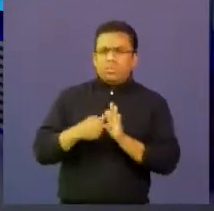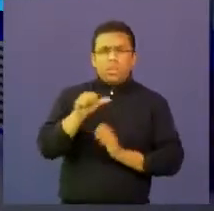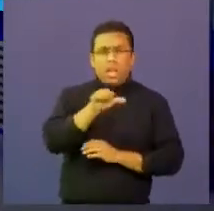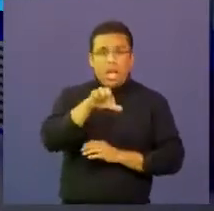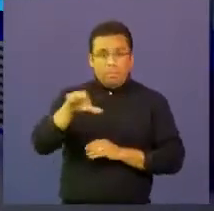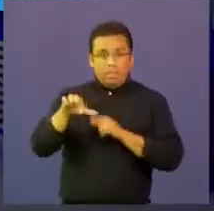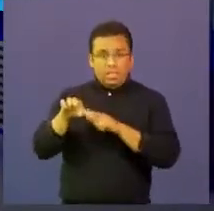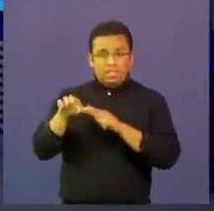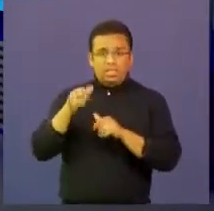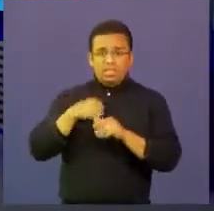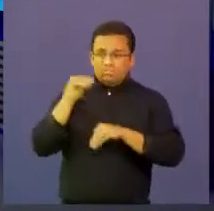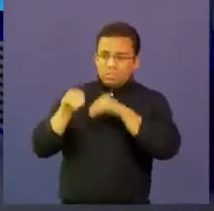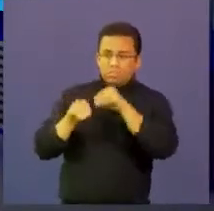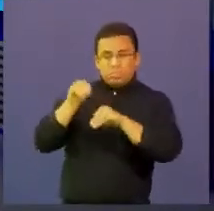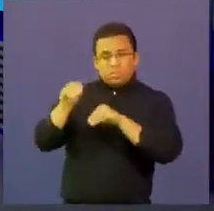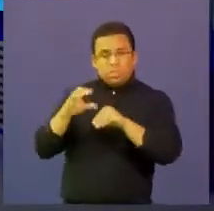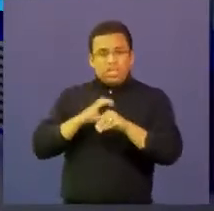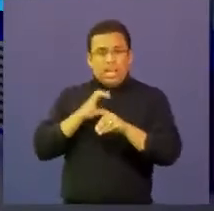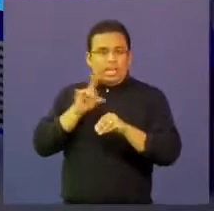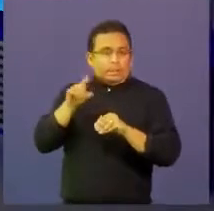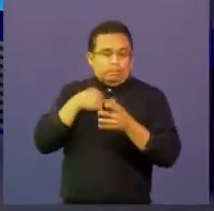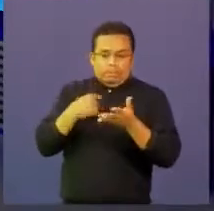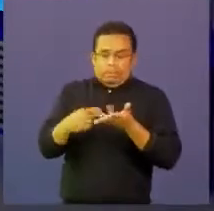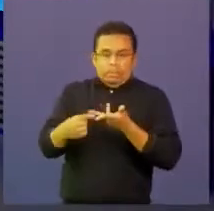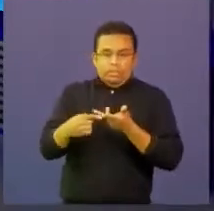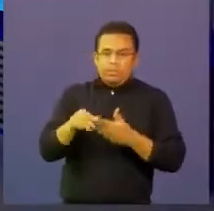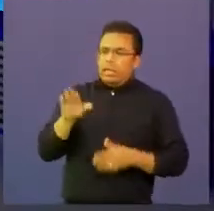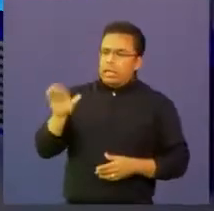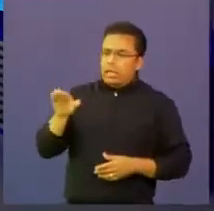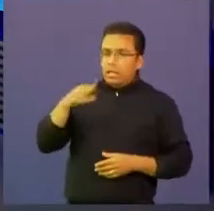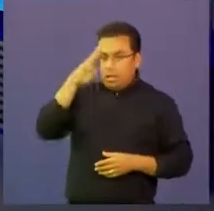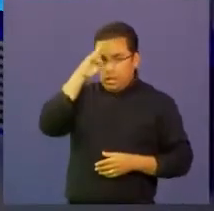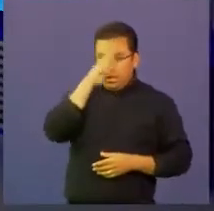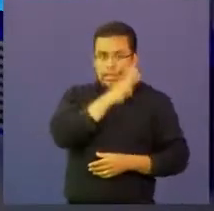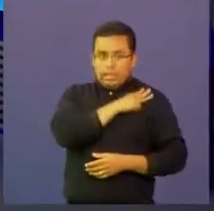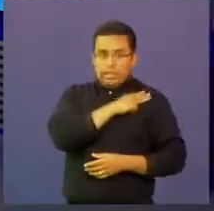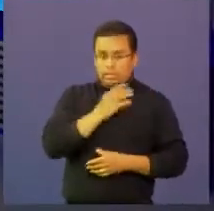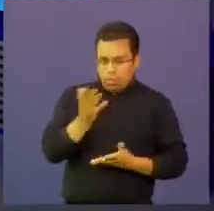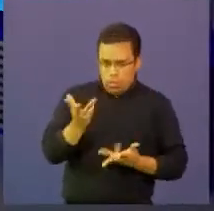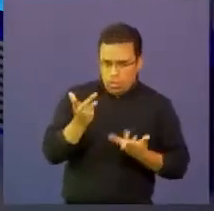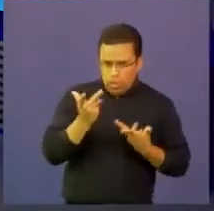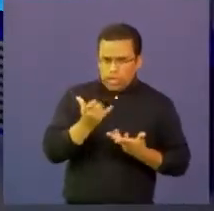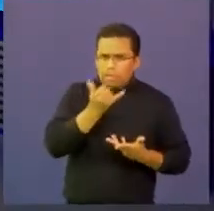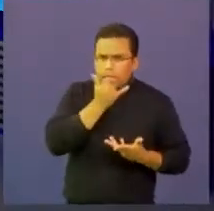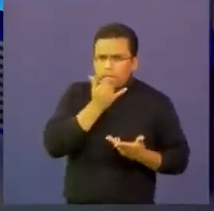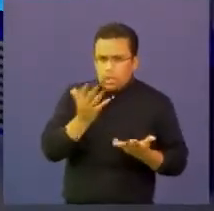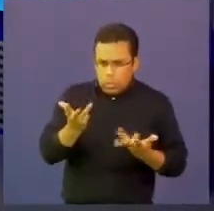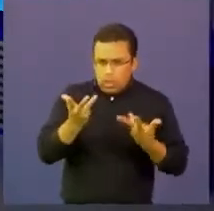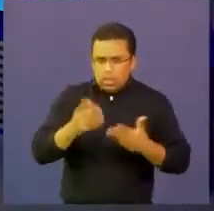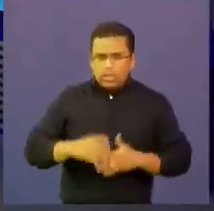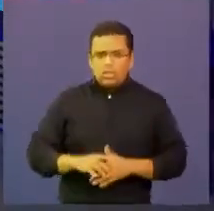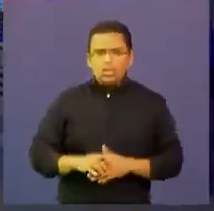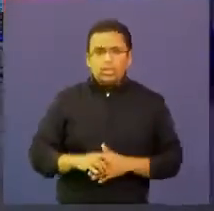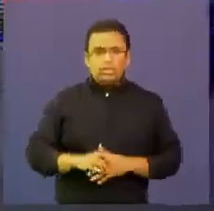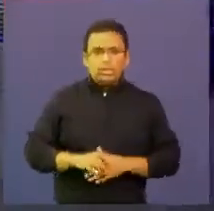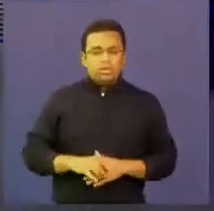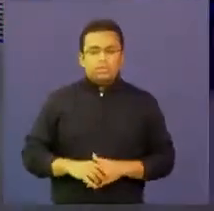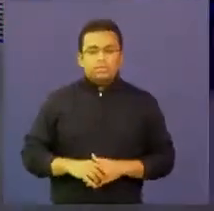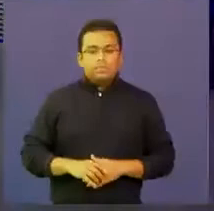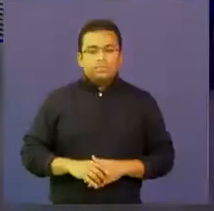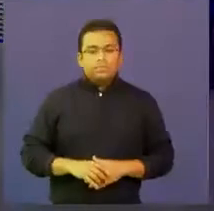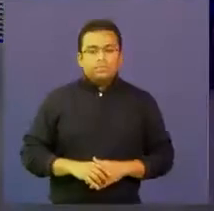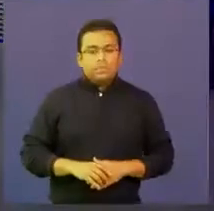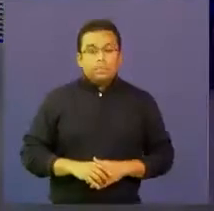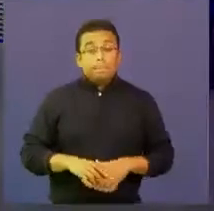de esta categoría. Entonces, cuéntanos, ¿qué educativo tiene y de qué se trata? Bueno, María